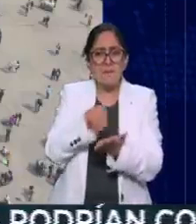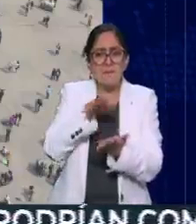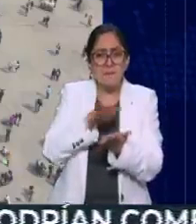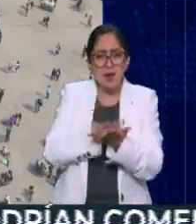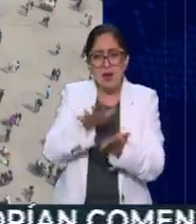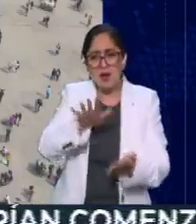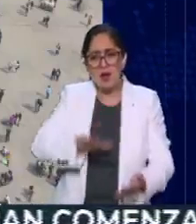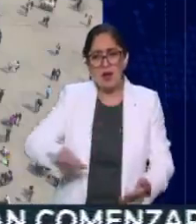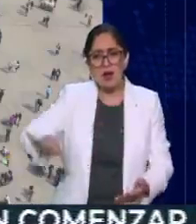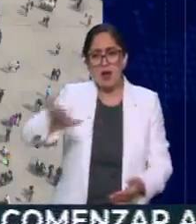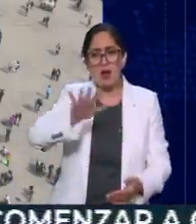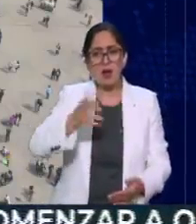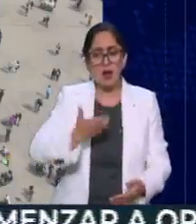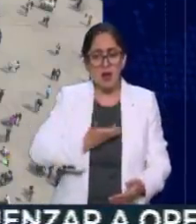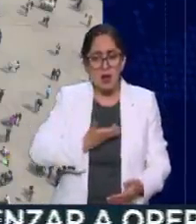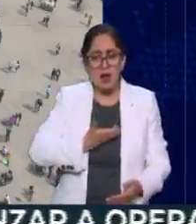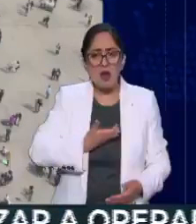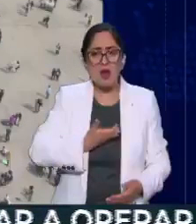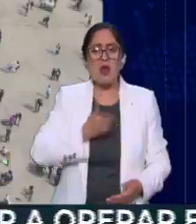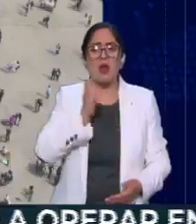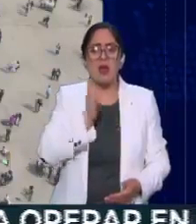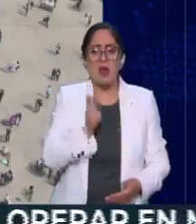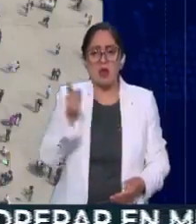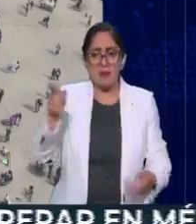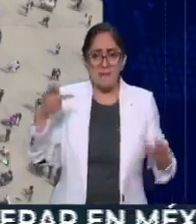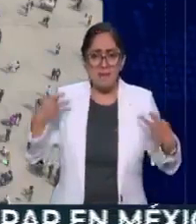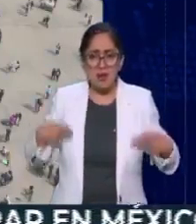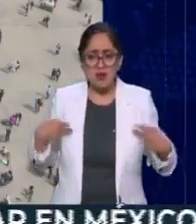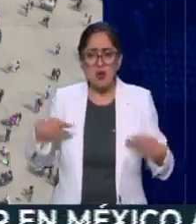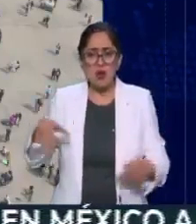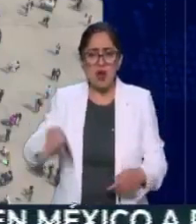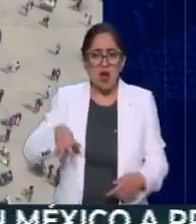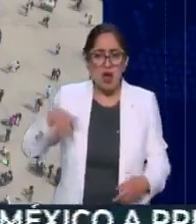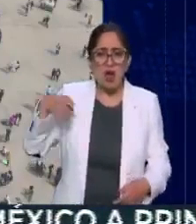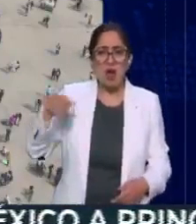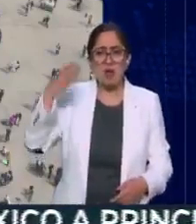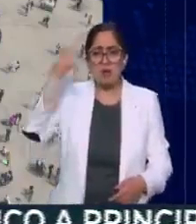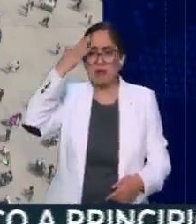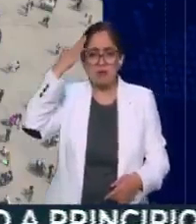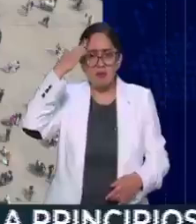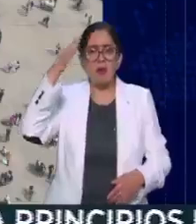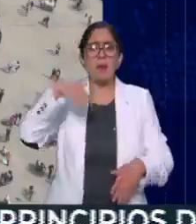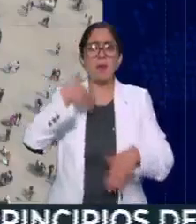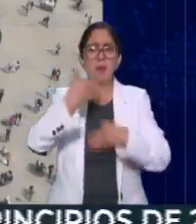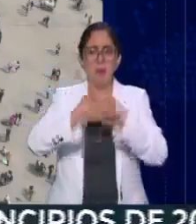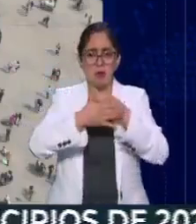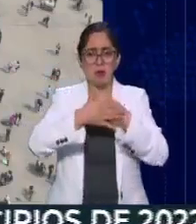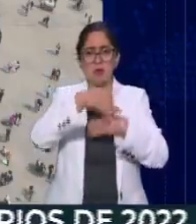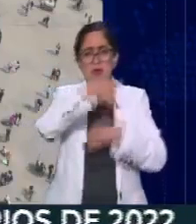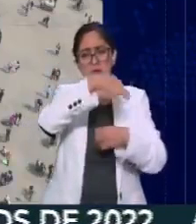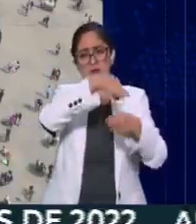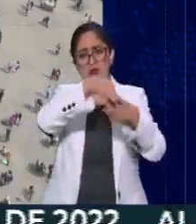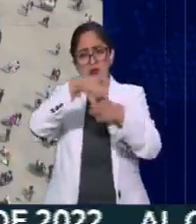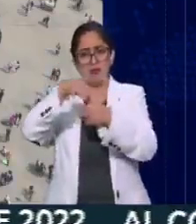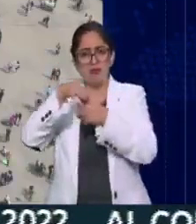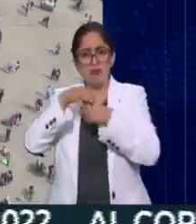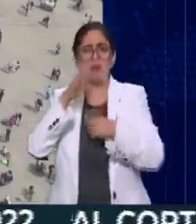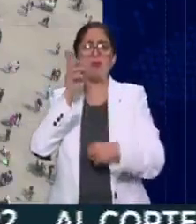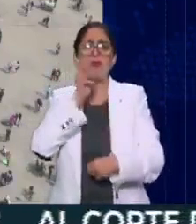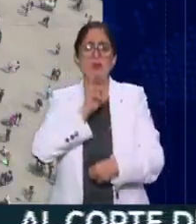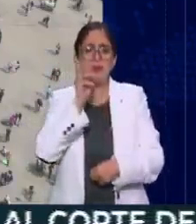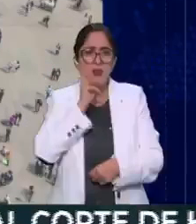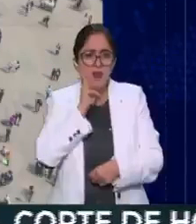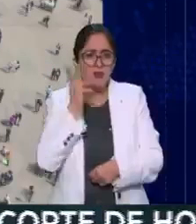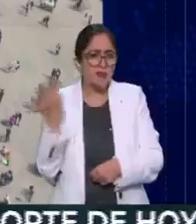en el centro del Zócalo, que ahí se da chole, ninguna agresora al poder, nos vemos en las turnas, al mismo tiempo se estaba convirtiendo en tranitópica. Quizás,